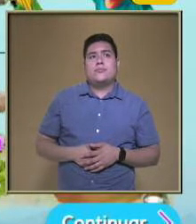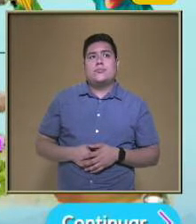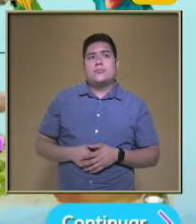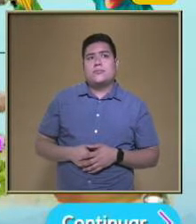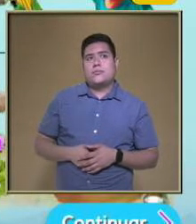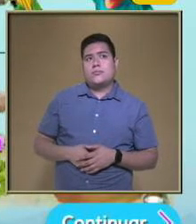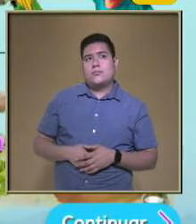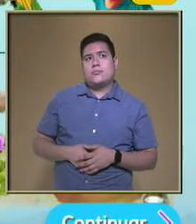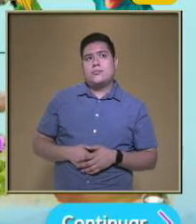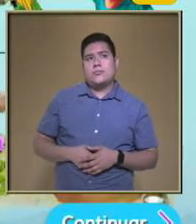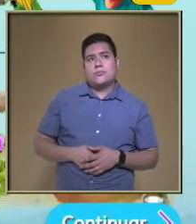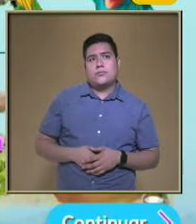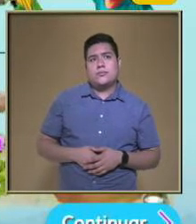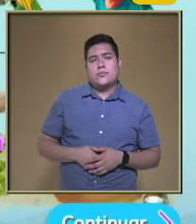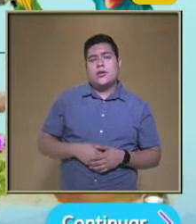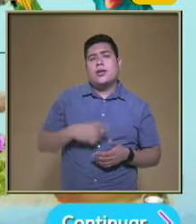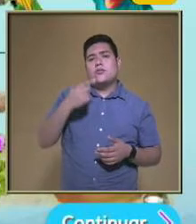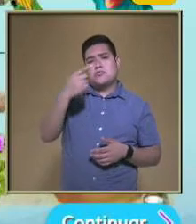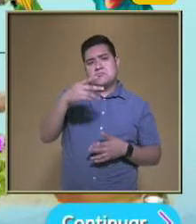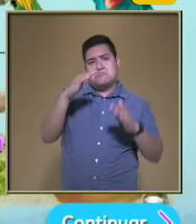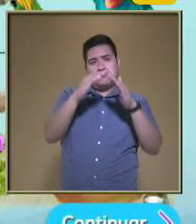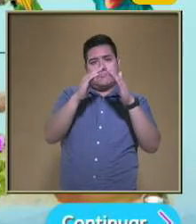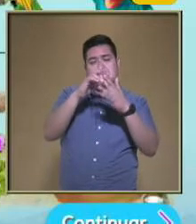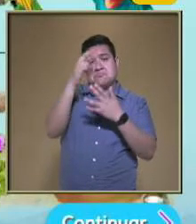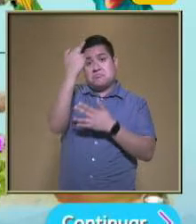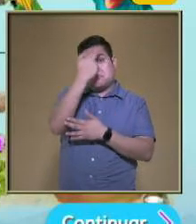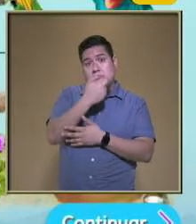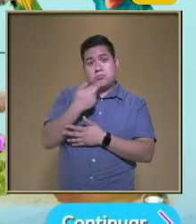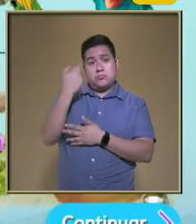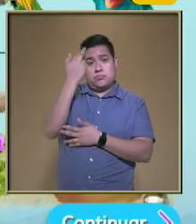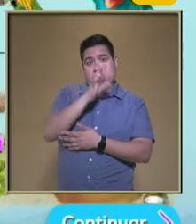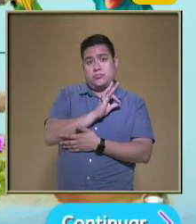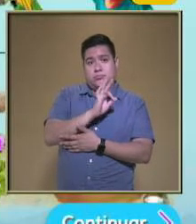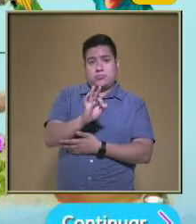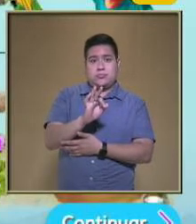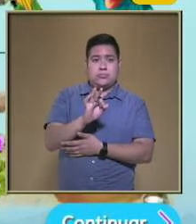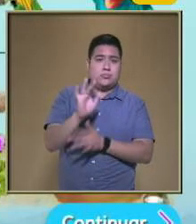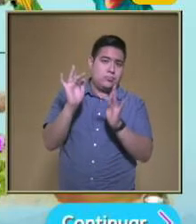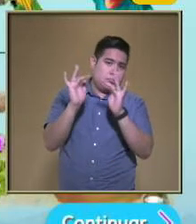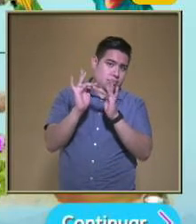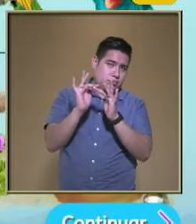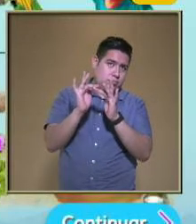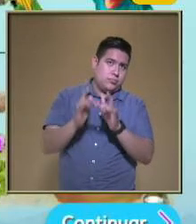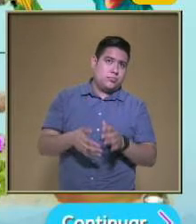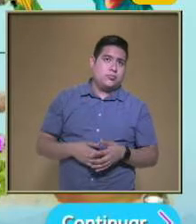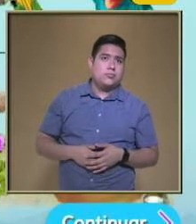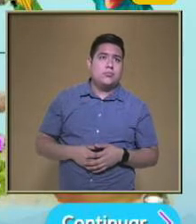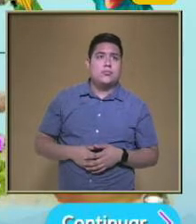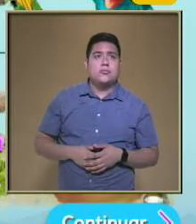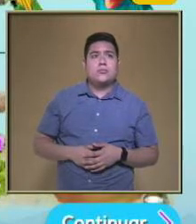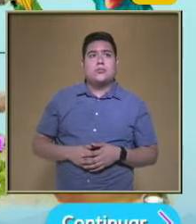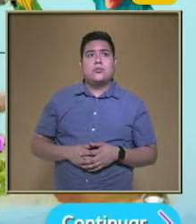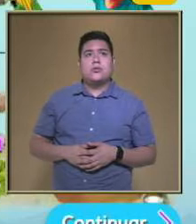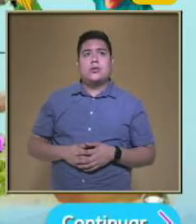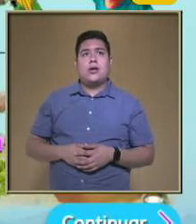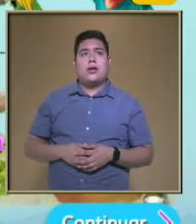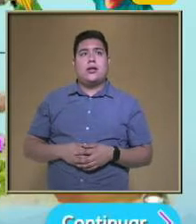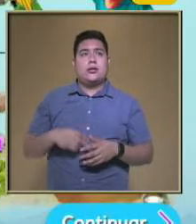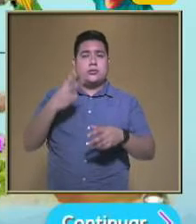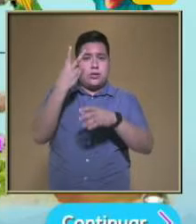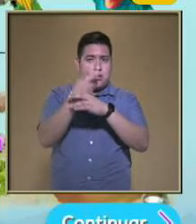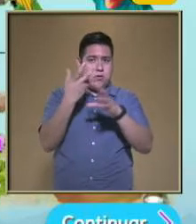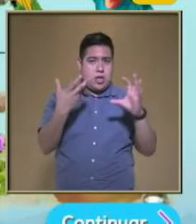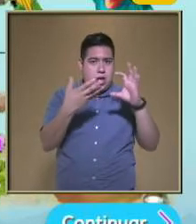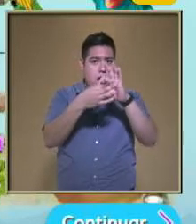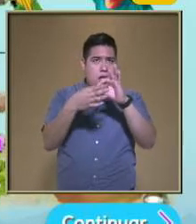Revisarlo Con calma En casa En la página Que te mencioné En un principio Vamos a ver Una segunda cadena En este caso